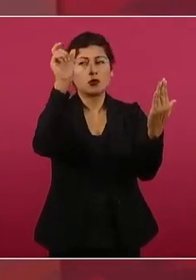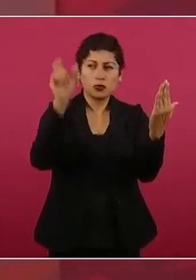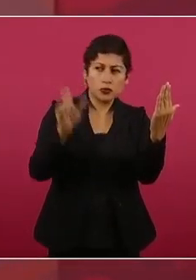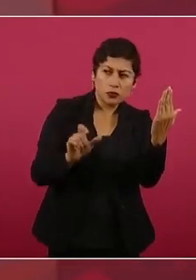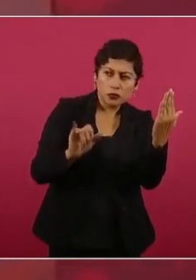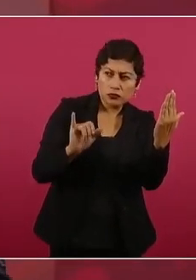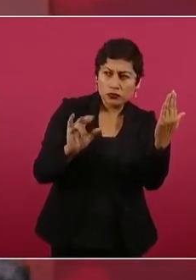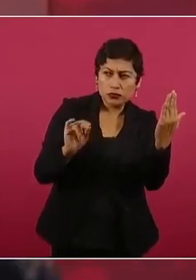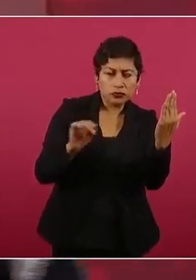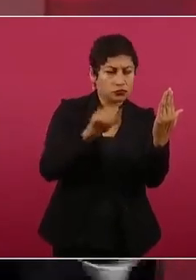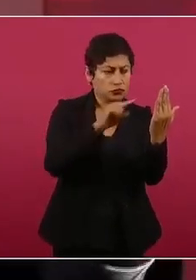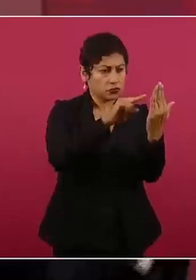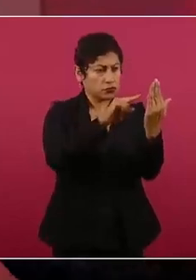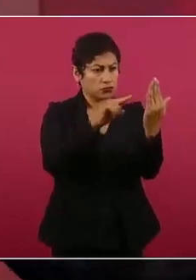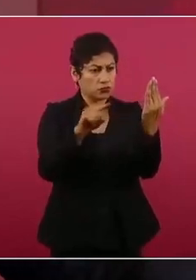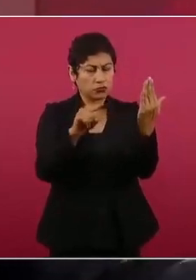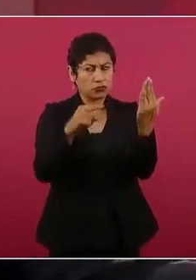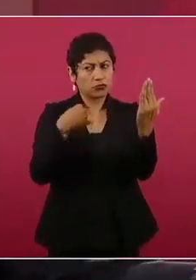a quién